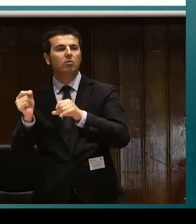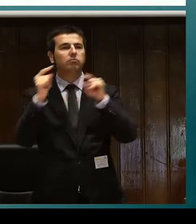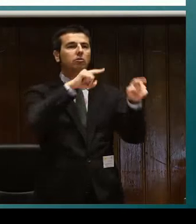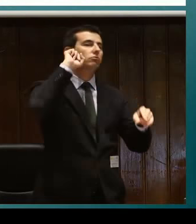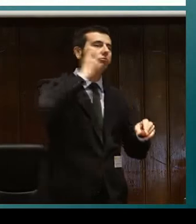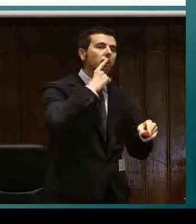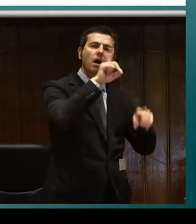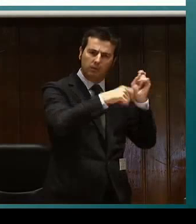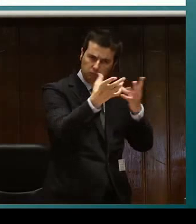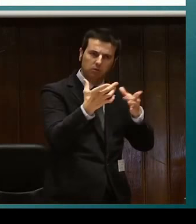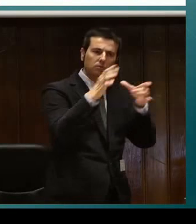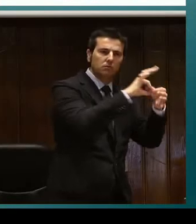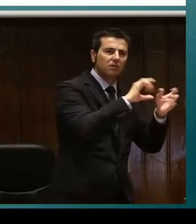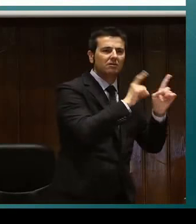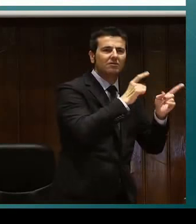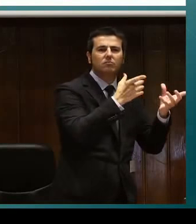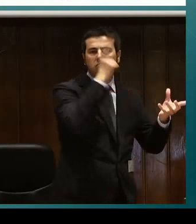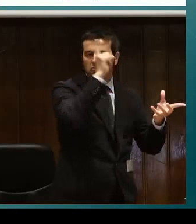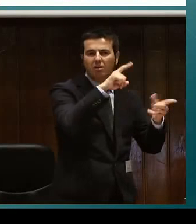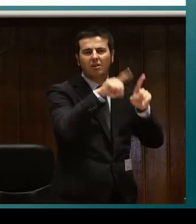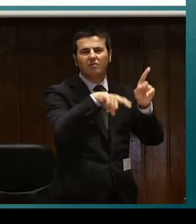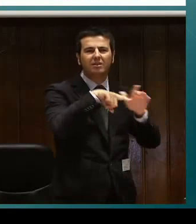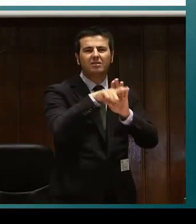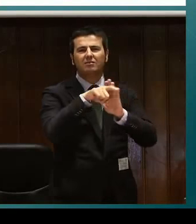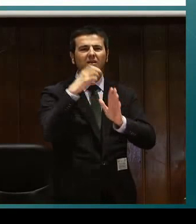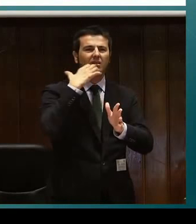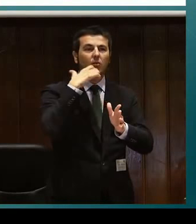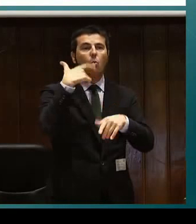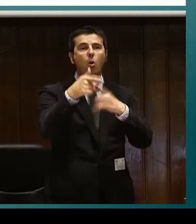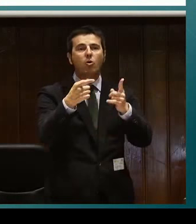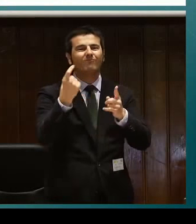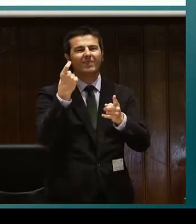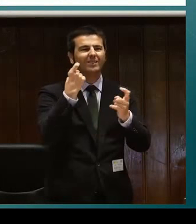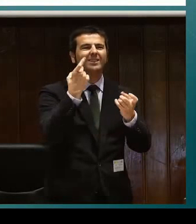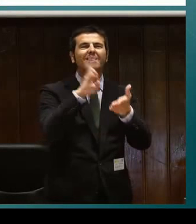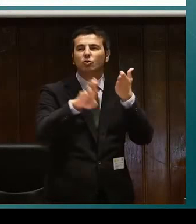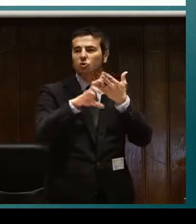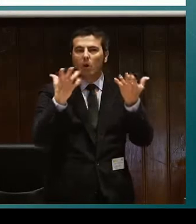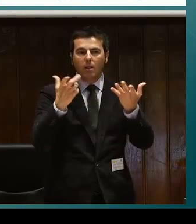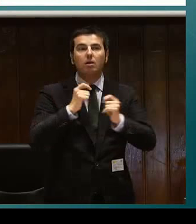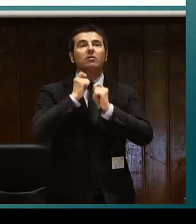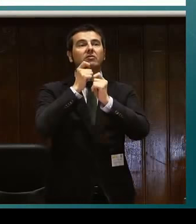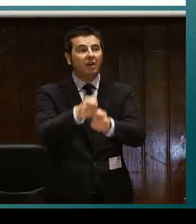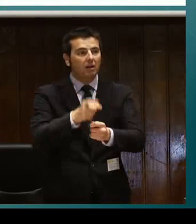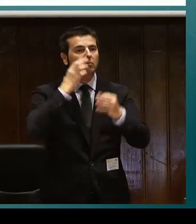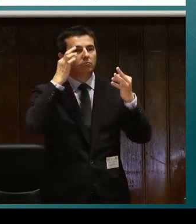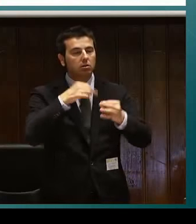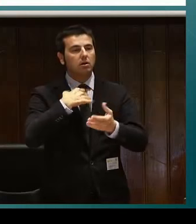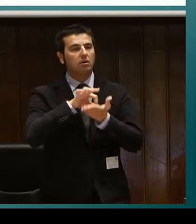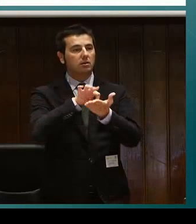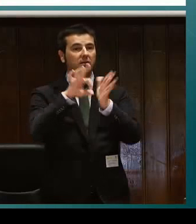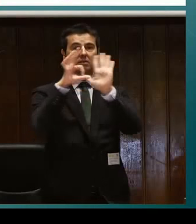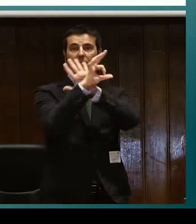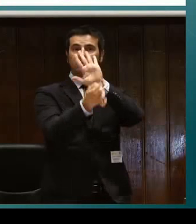gestionábamos a través de 11 o dentro de asociaciones o federaciones de personas sordas pero